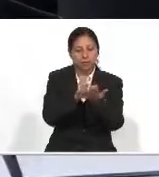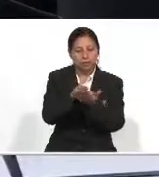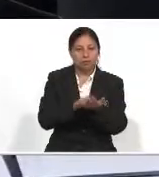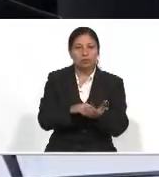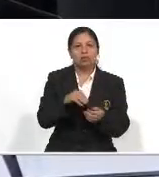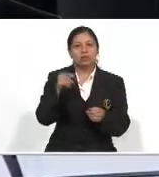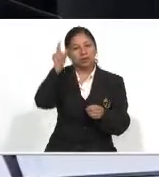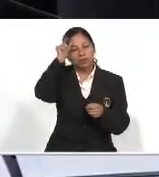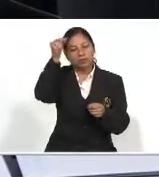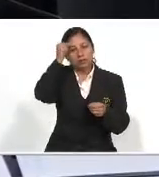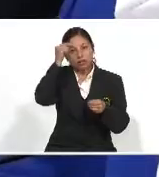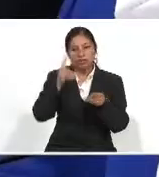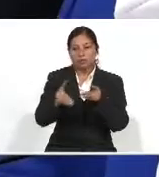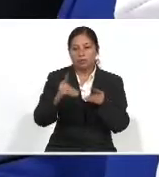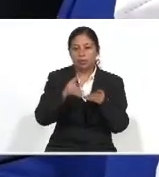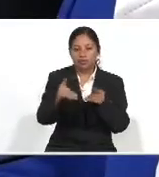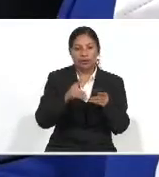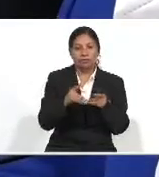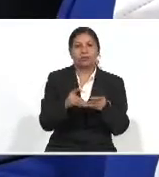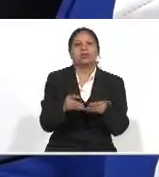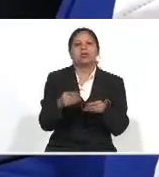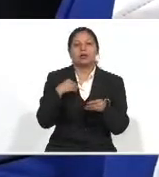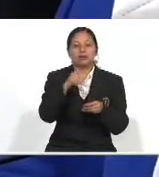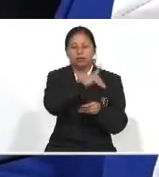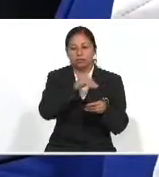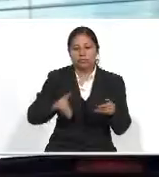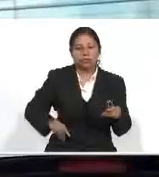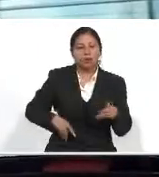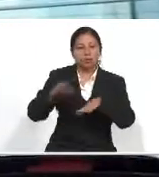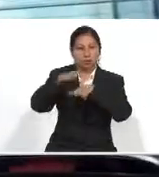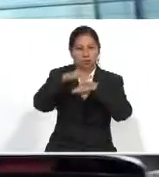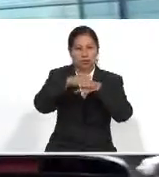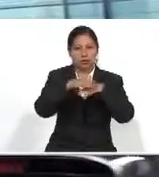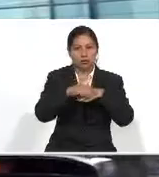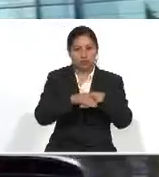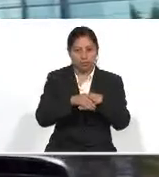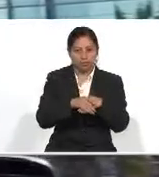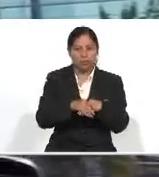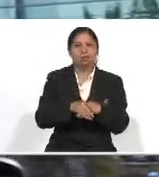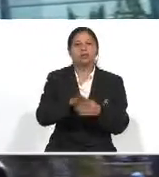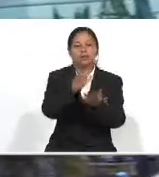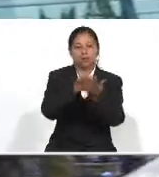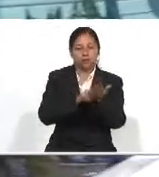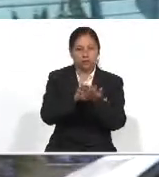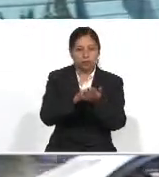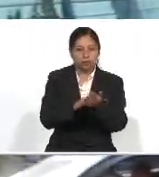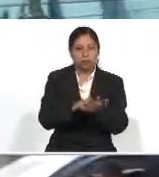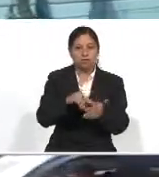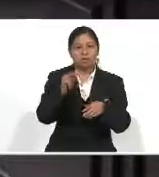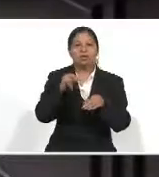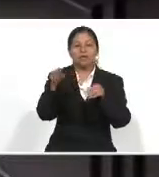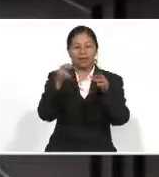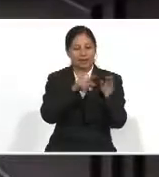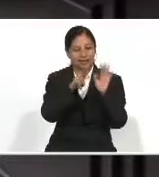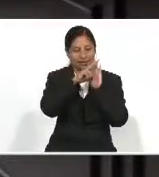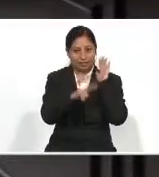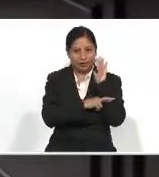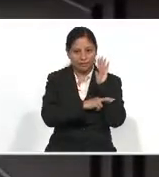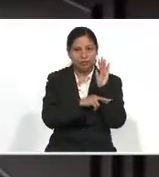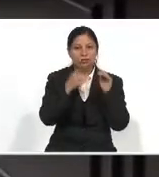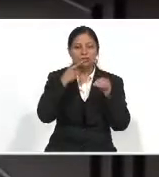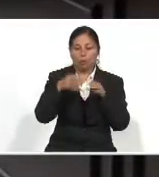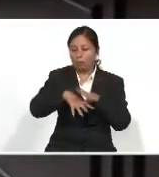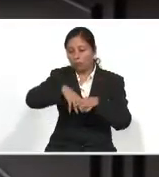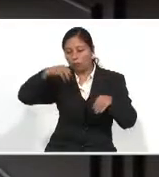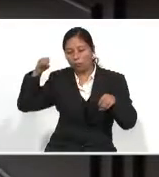Cuentas y Gobernadores Departamentales. La diputada Preciado Navarijo pidió a la Contraloría General de Cuentas que, con base a las normas de probidad, se analice el